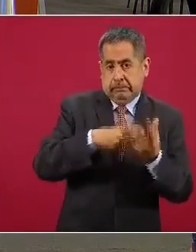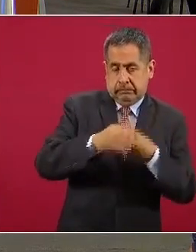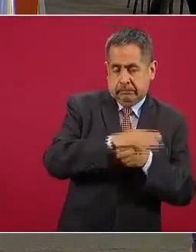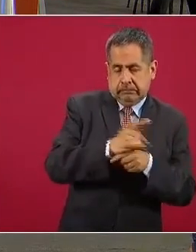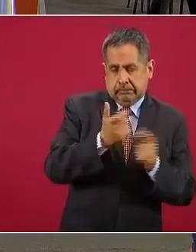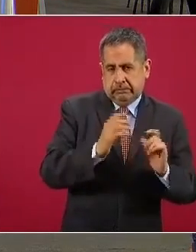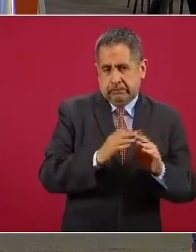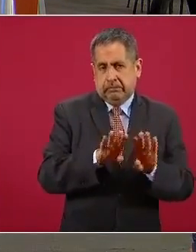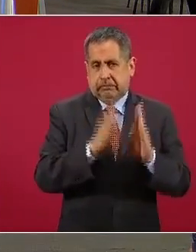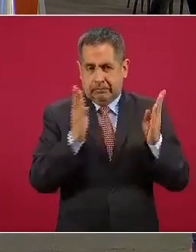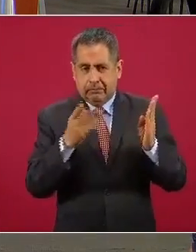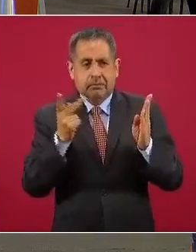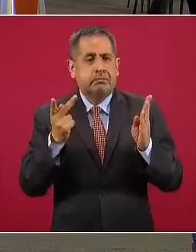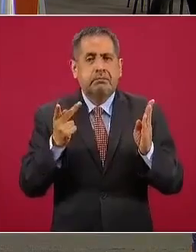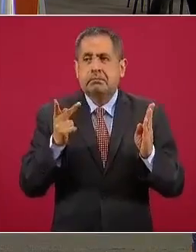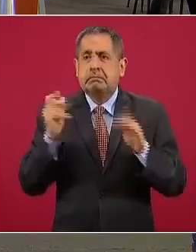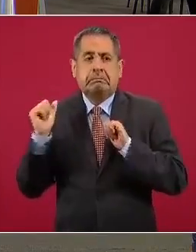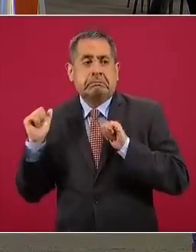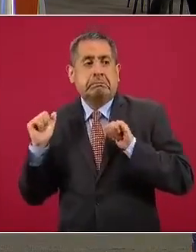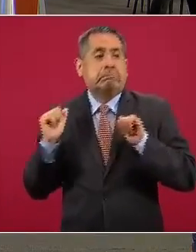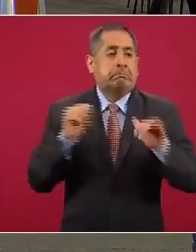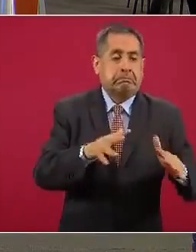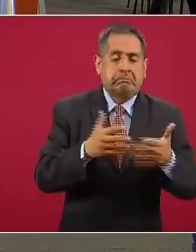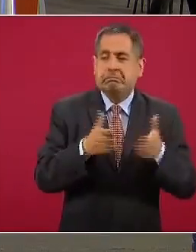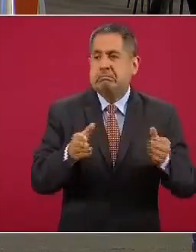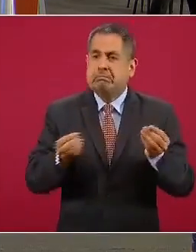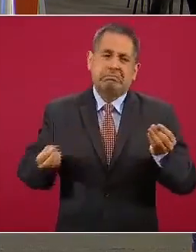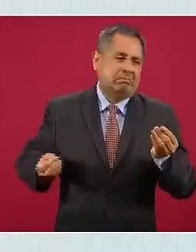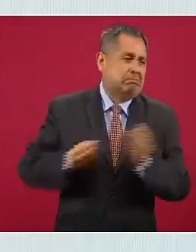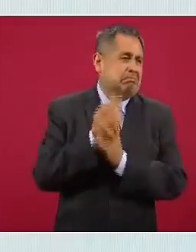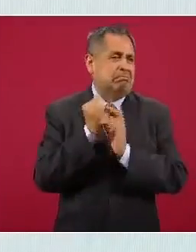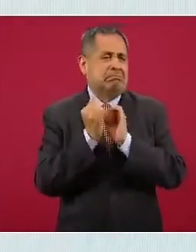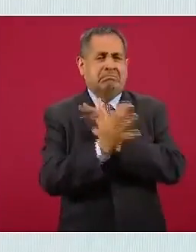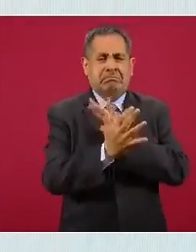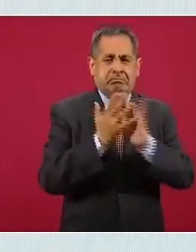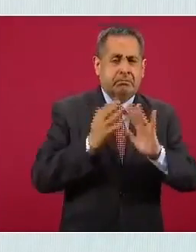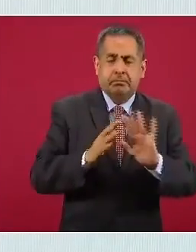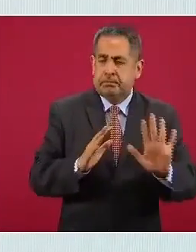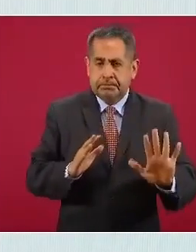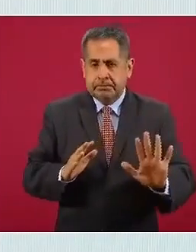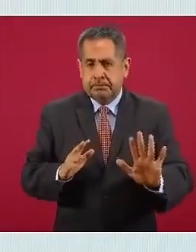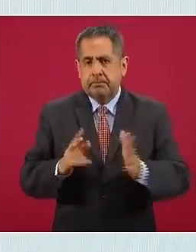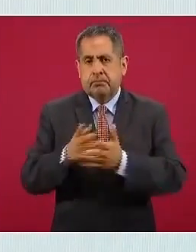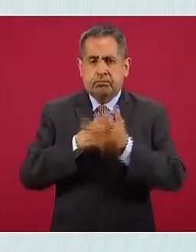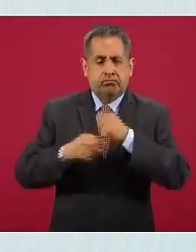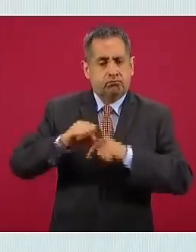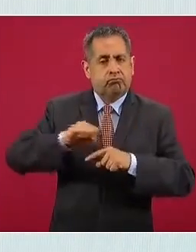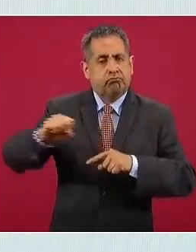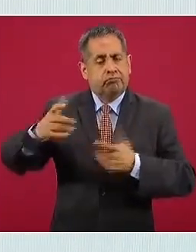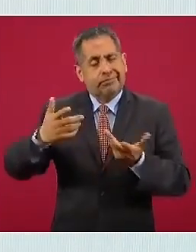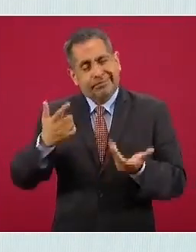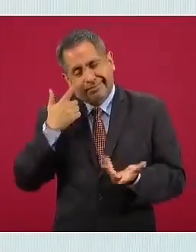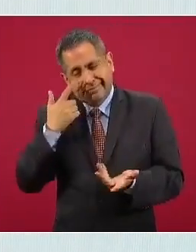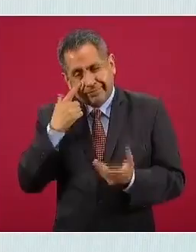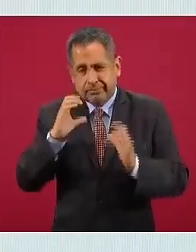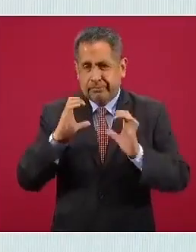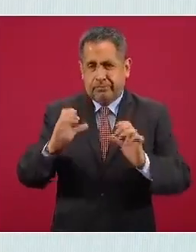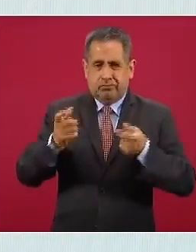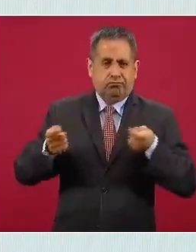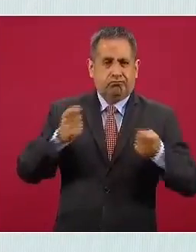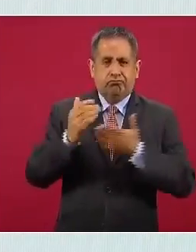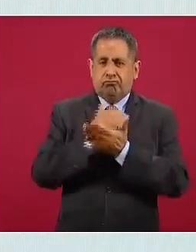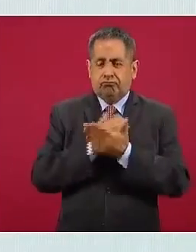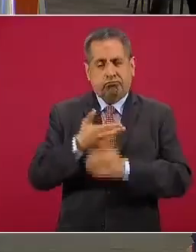pero también no desconfinar demasiado rápido sobre todo cuando hay repunte y hemos visto que se puede lograr cuando se